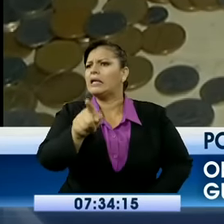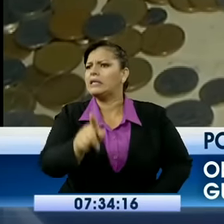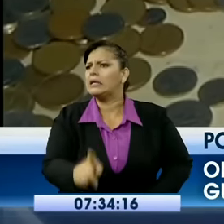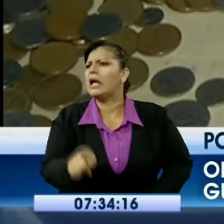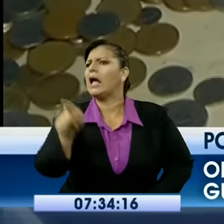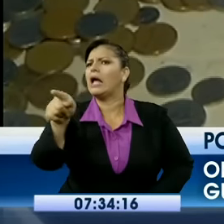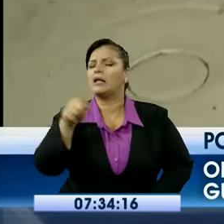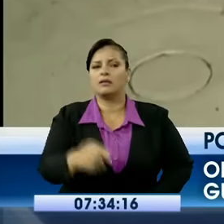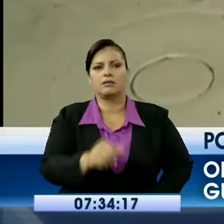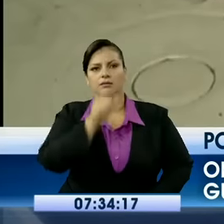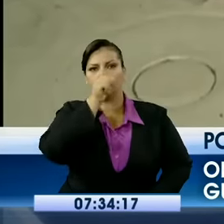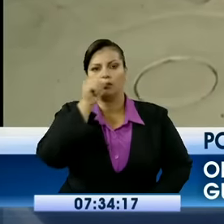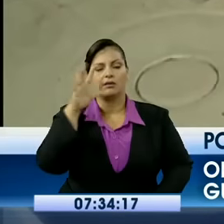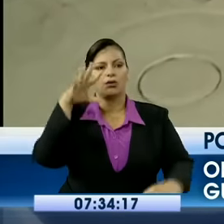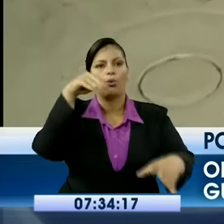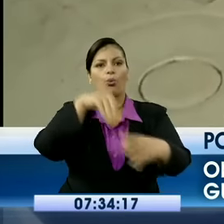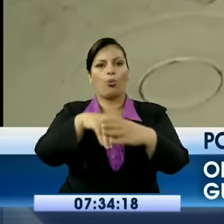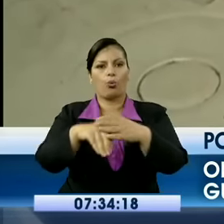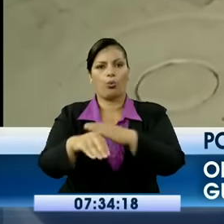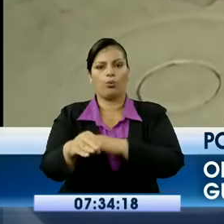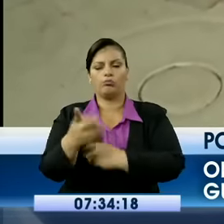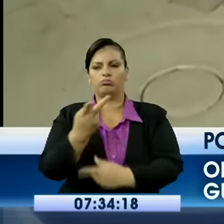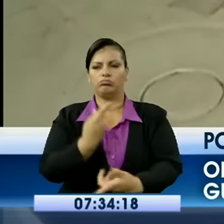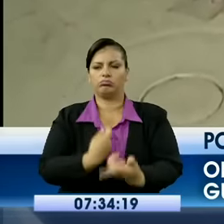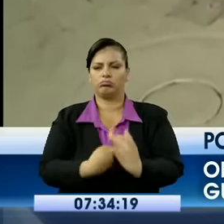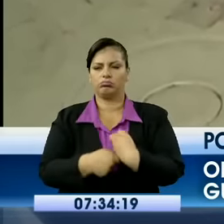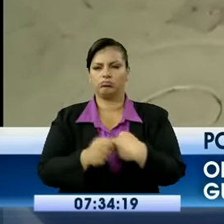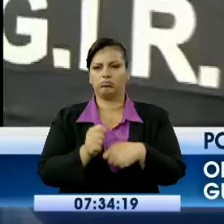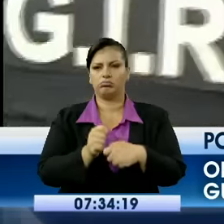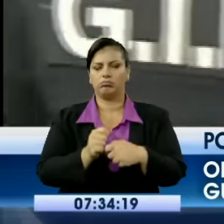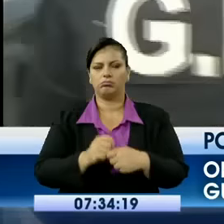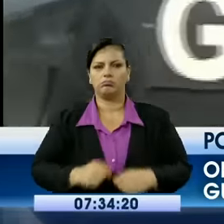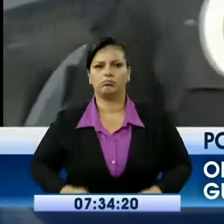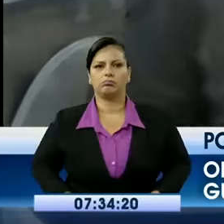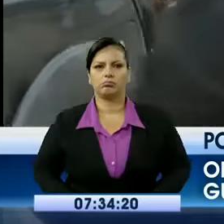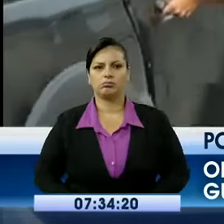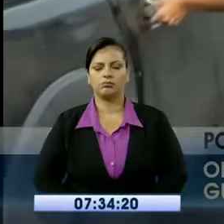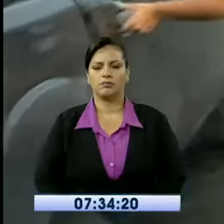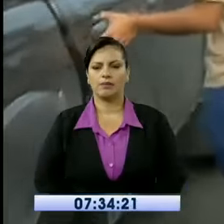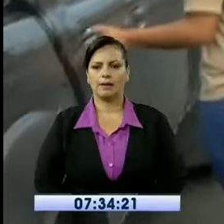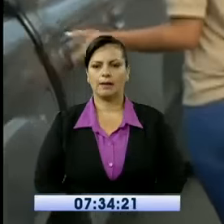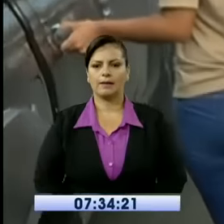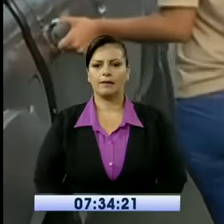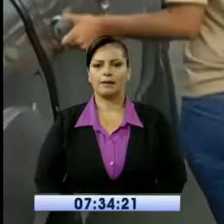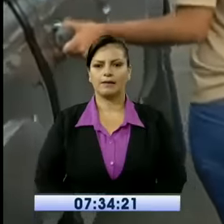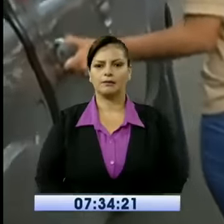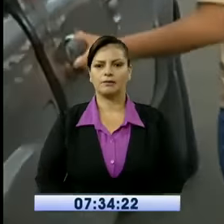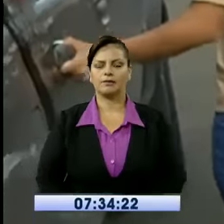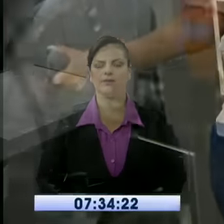supuestamente al microtráfico, informó Enrique Muñoz.